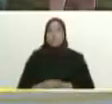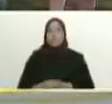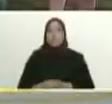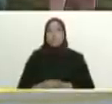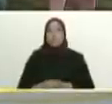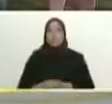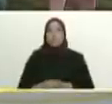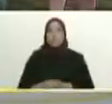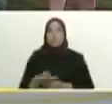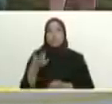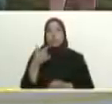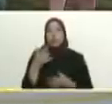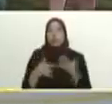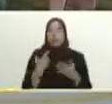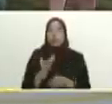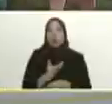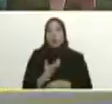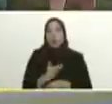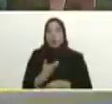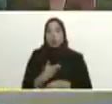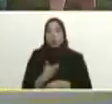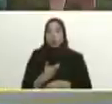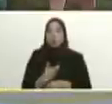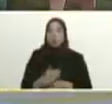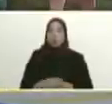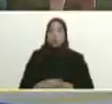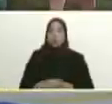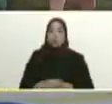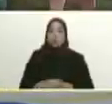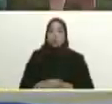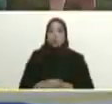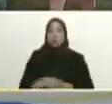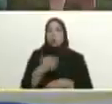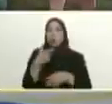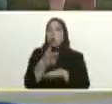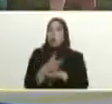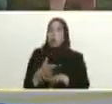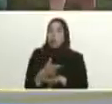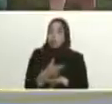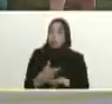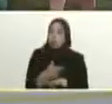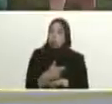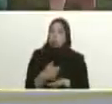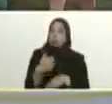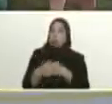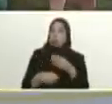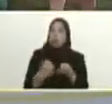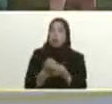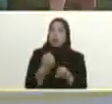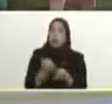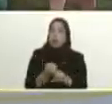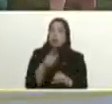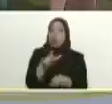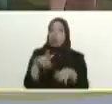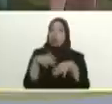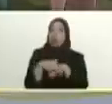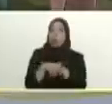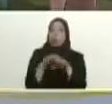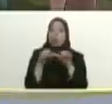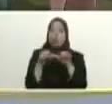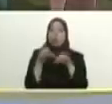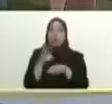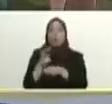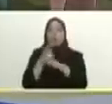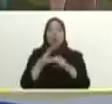al alcalde Alexander Mireles gobernador sigan trabajando unidos vamos a mantenernos en